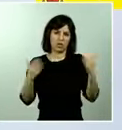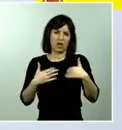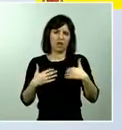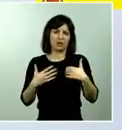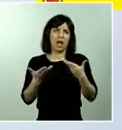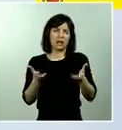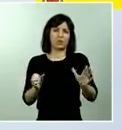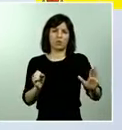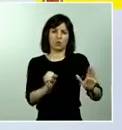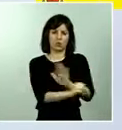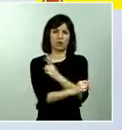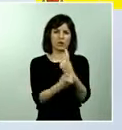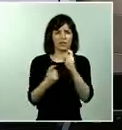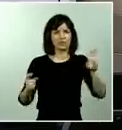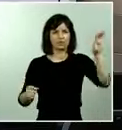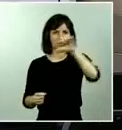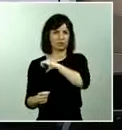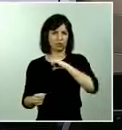necesidades